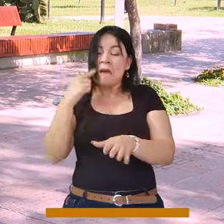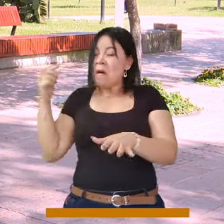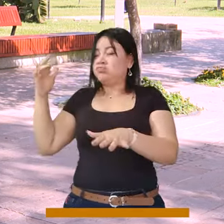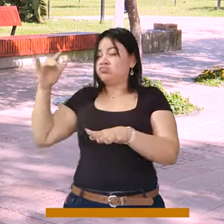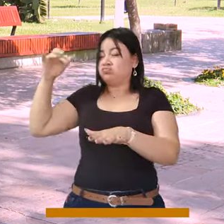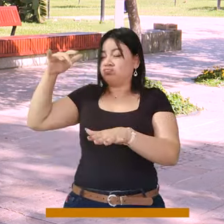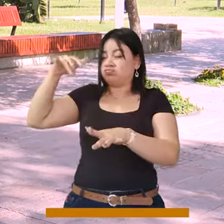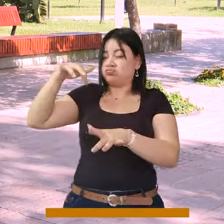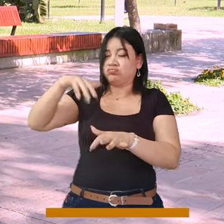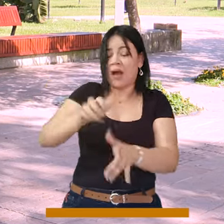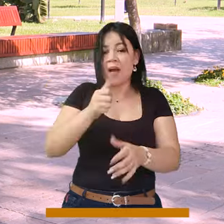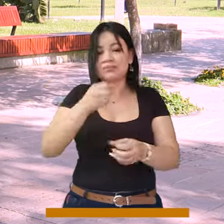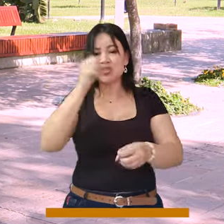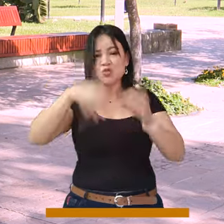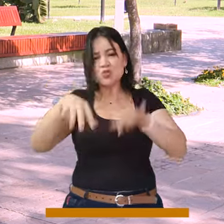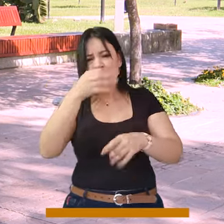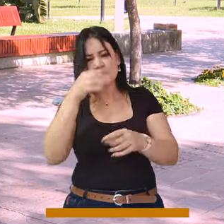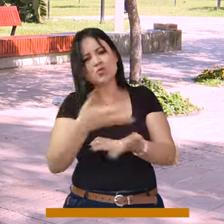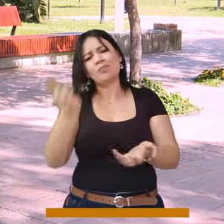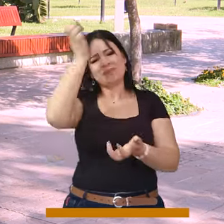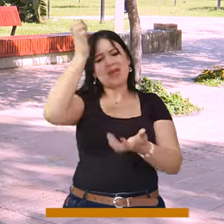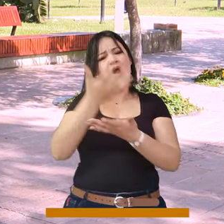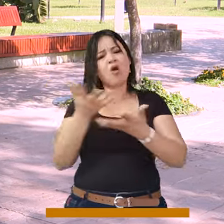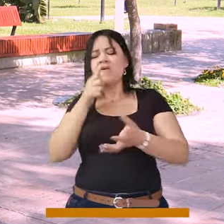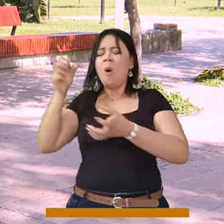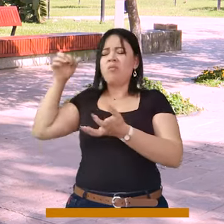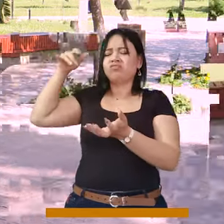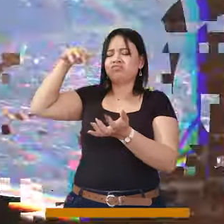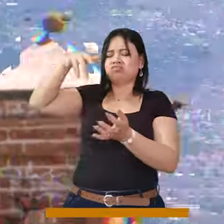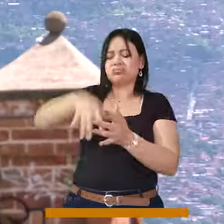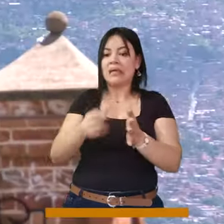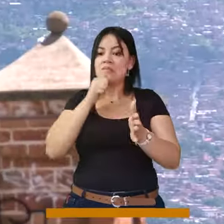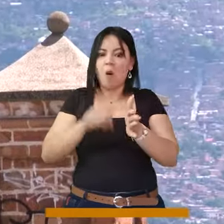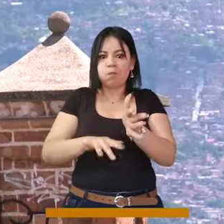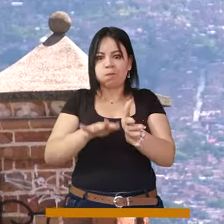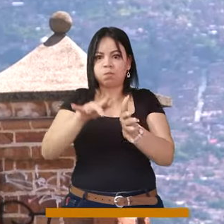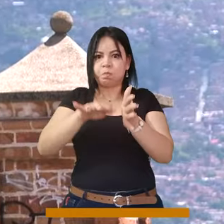también arrastra más sedimentos y le merman capacidad al canal.